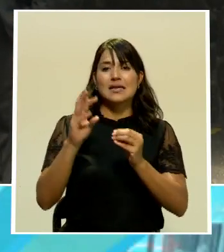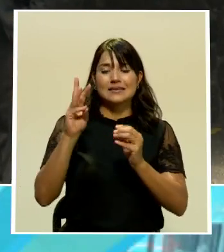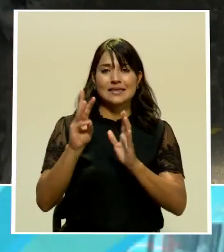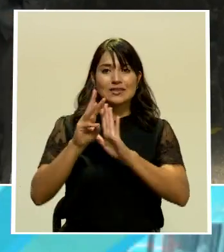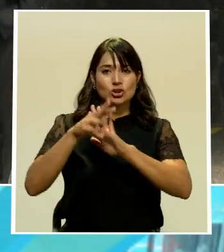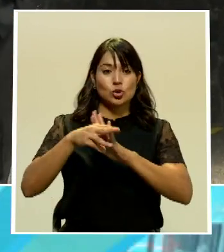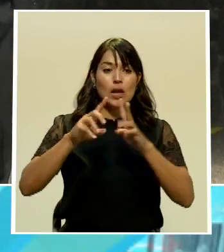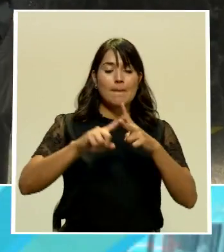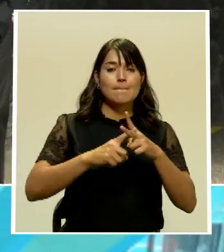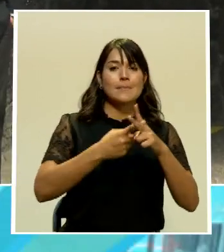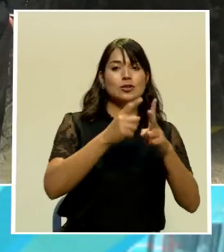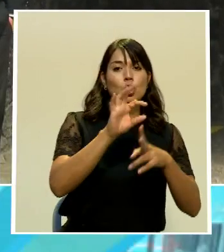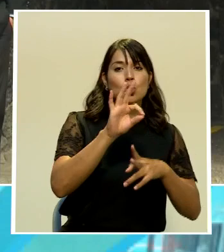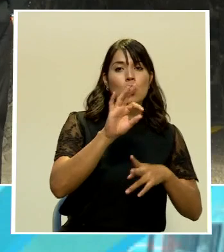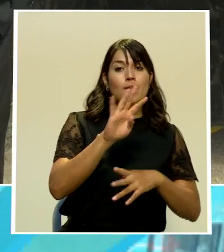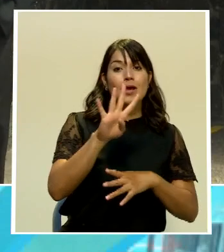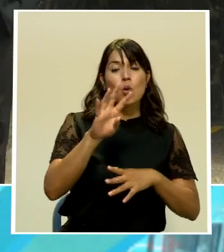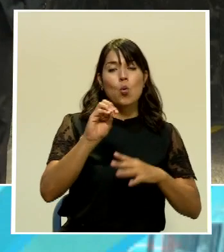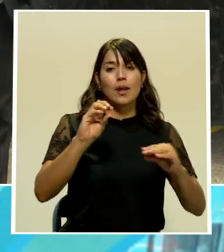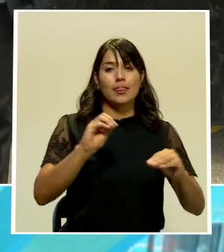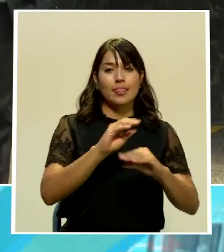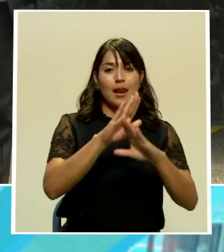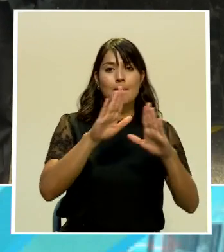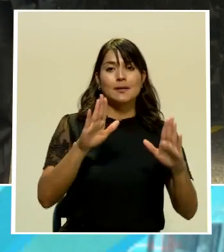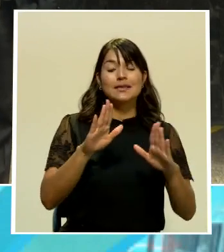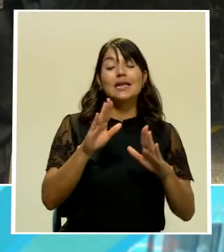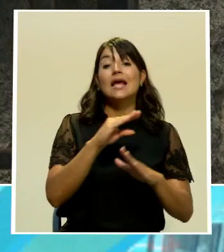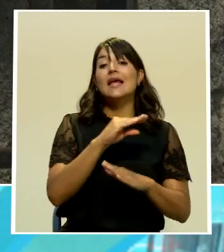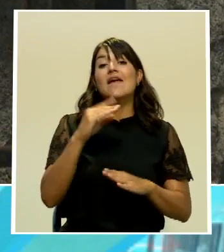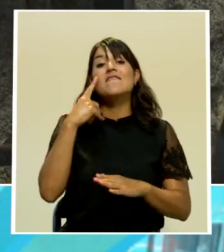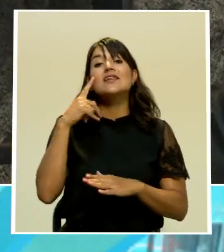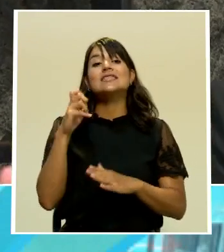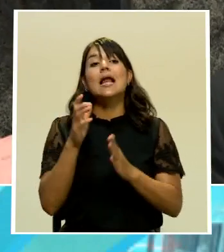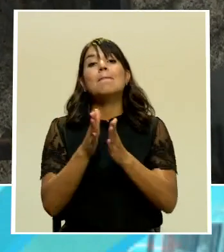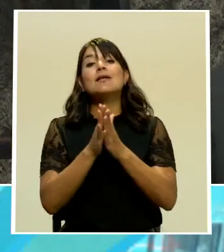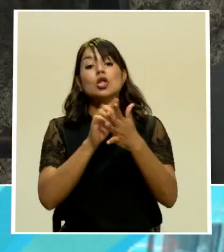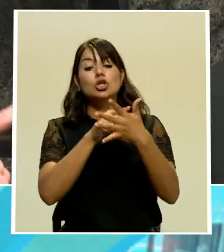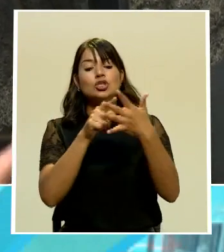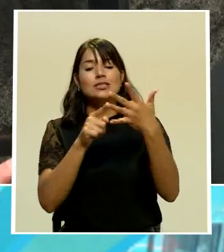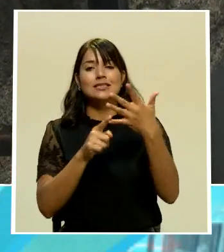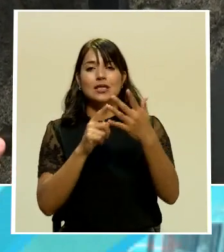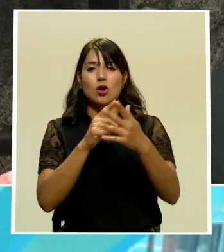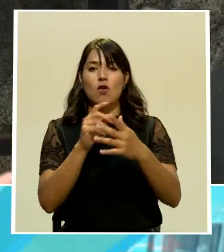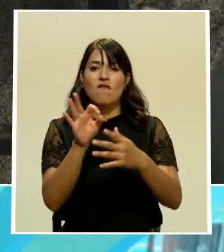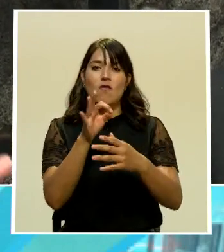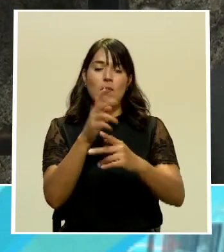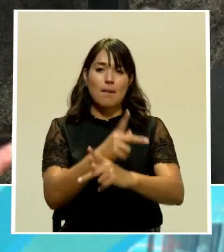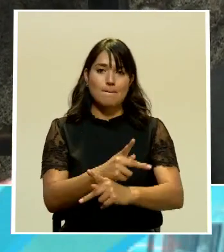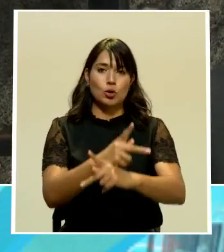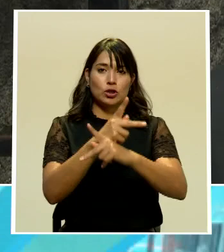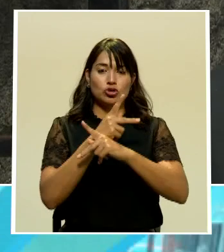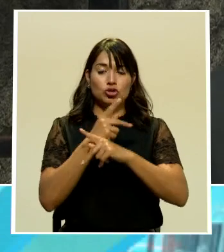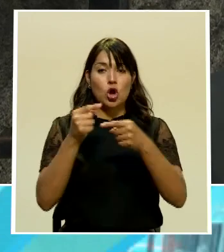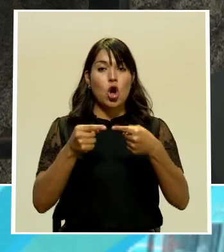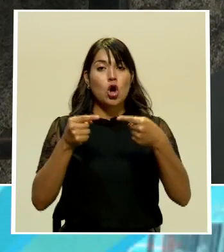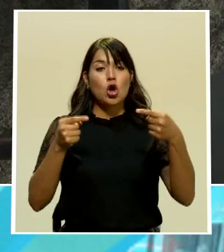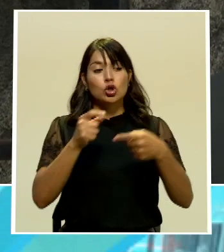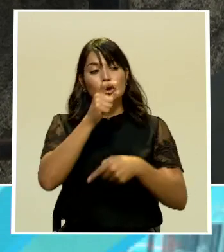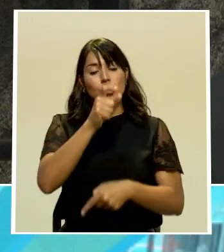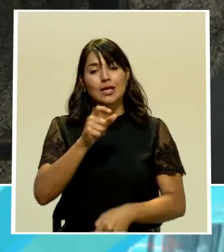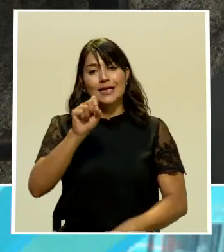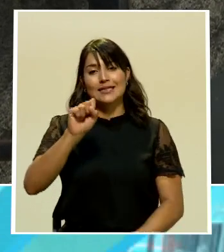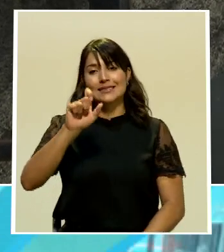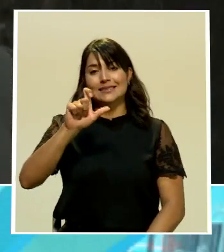audiencia, donde la Fiscalía estaba solicitando estas medidas cautelares para Celi Moguido y dos personas más del Movimiento